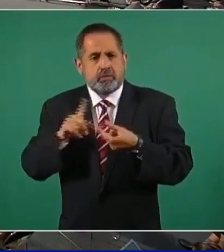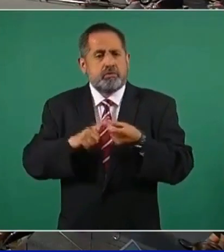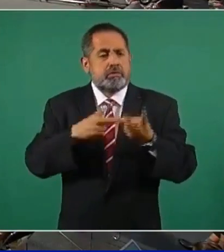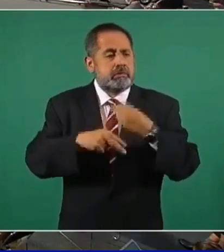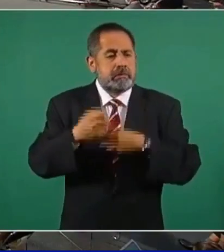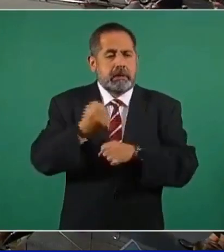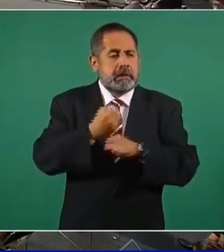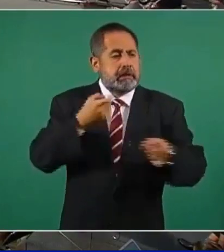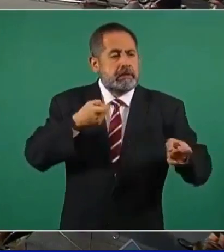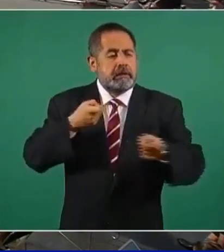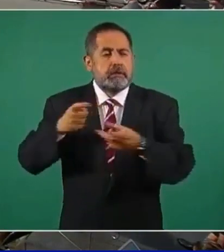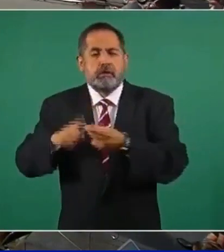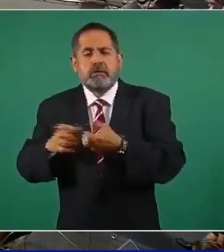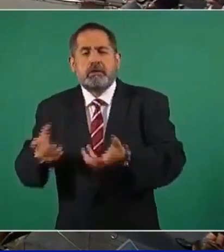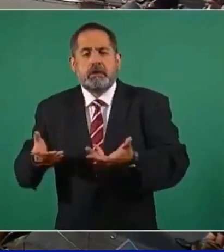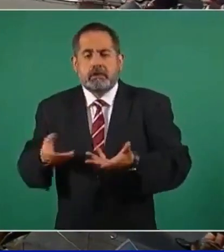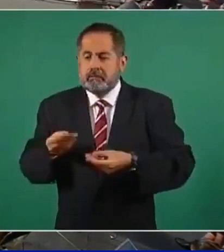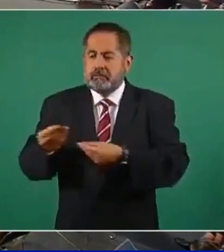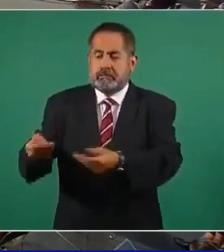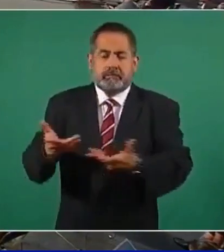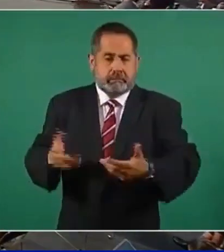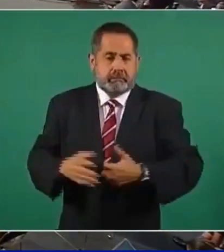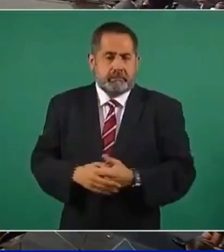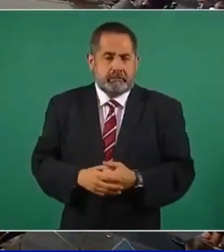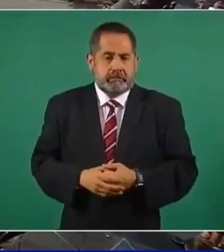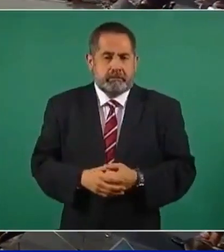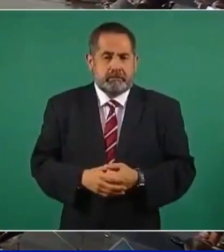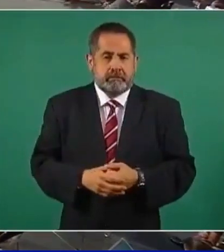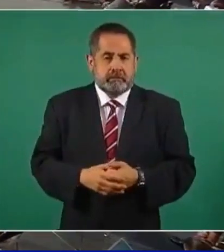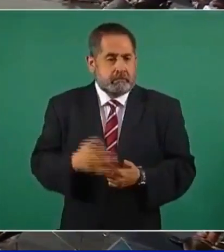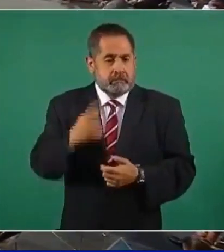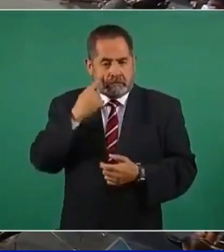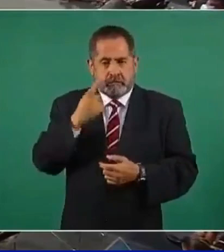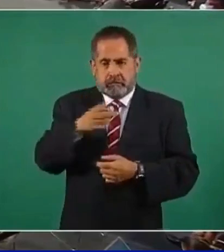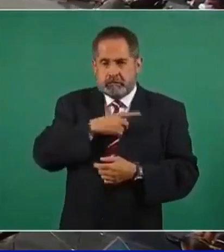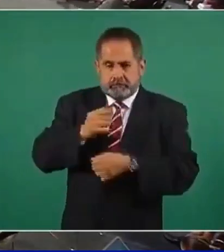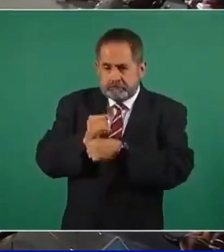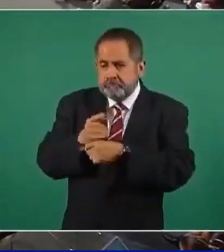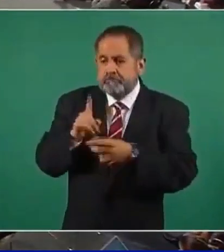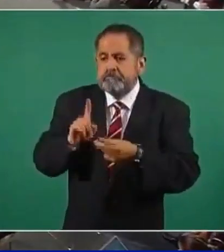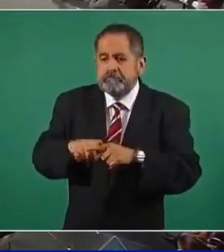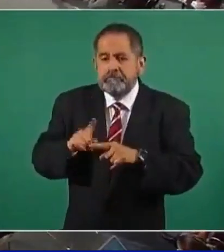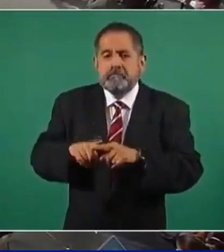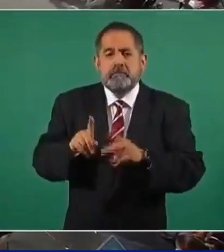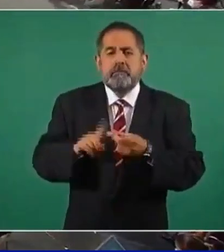armas. Justo le iba a preguntar quién arma a las autodefensas. Sí, de dónde